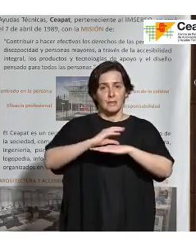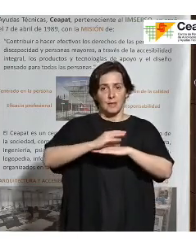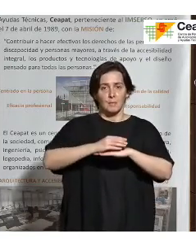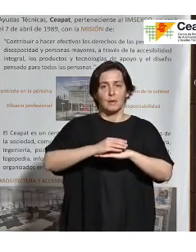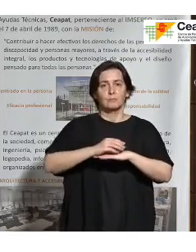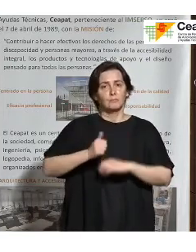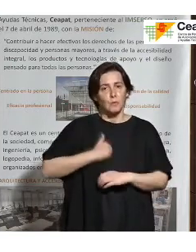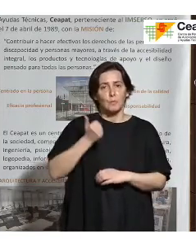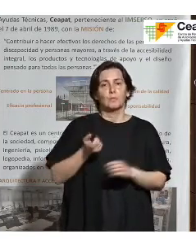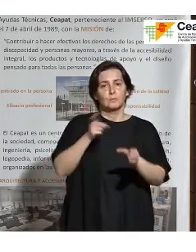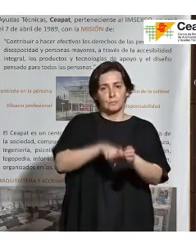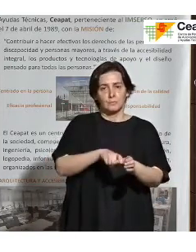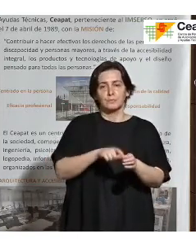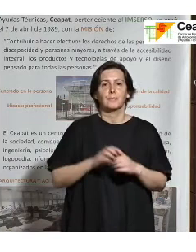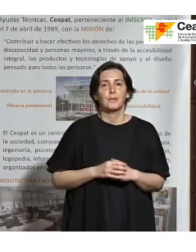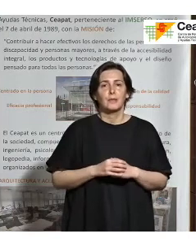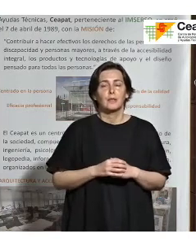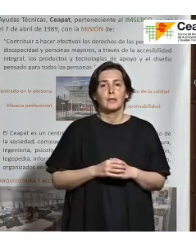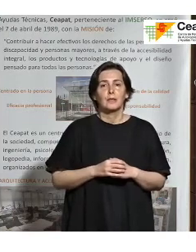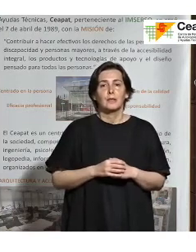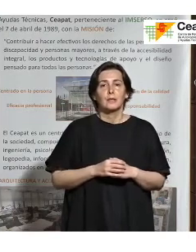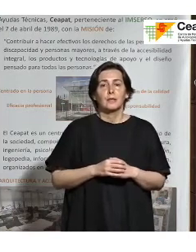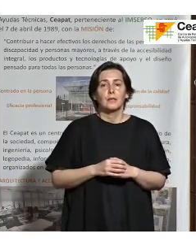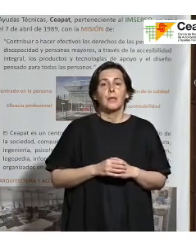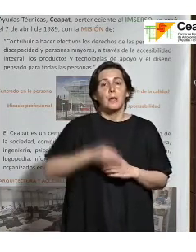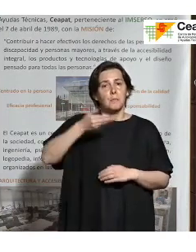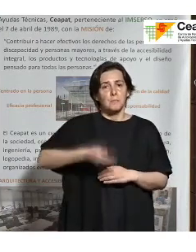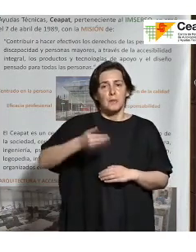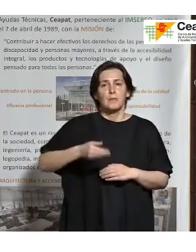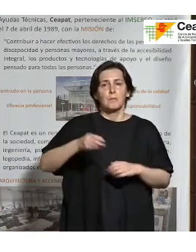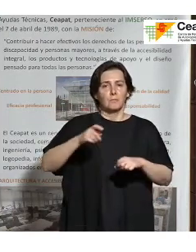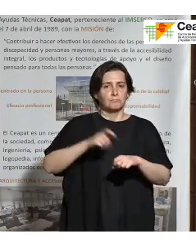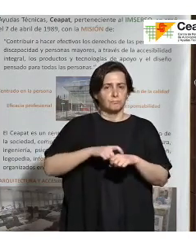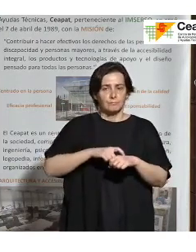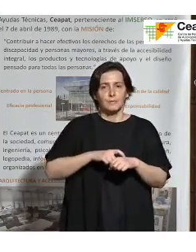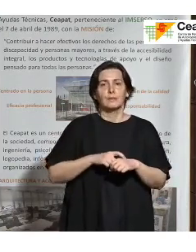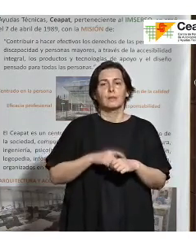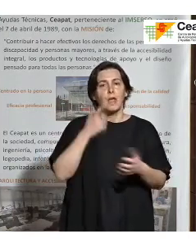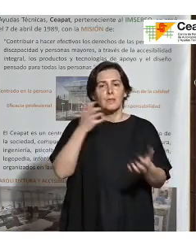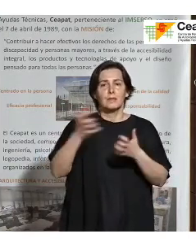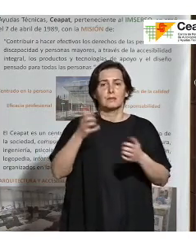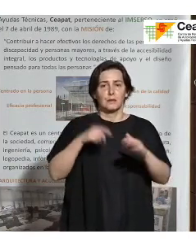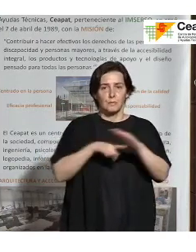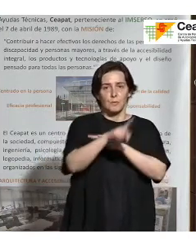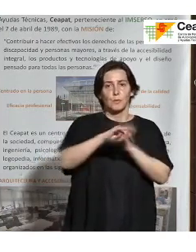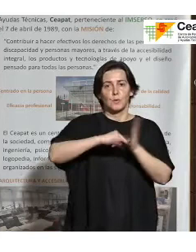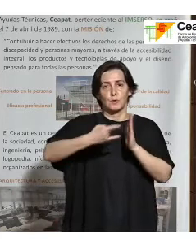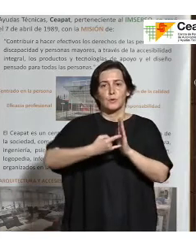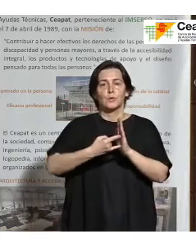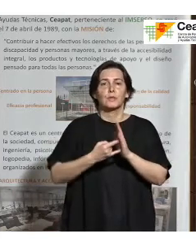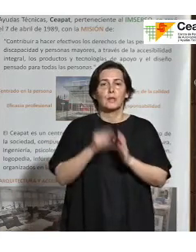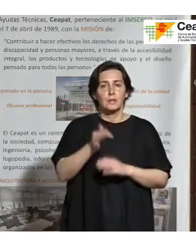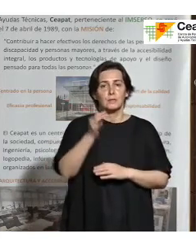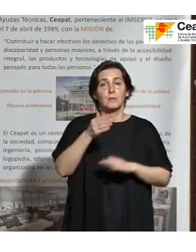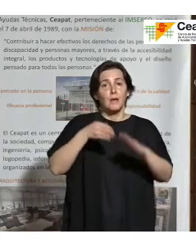la oportunidad de participar. Como principales aspectos considerados, destacan la evolución de la tecnología y la